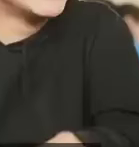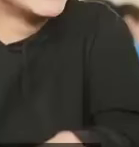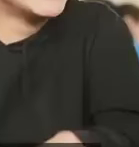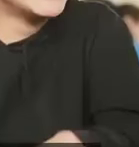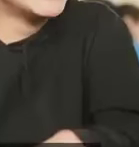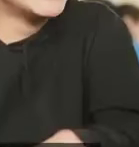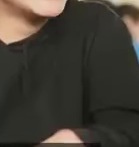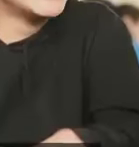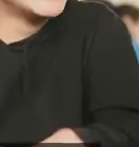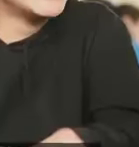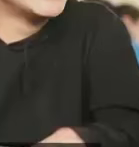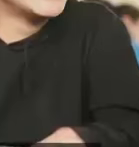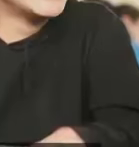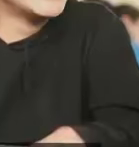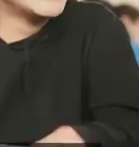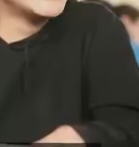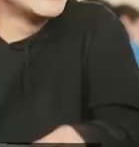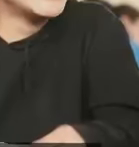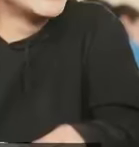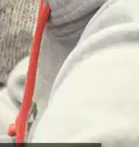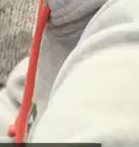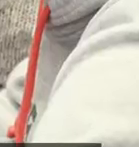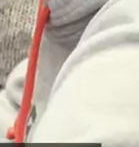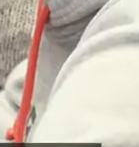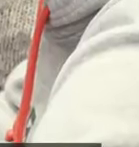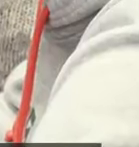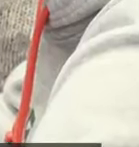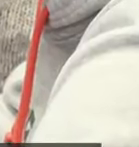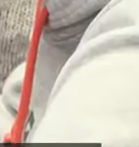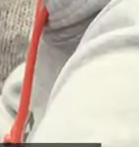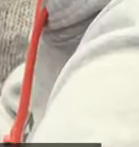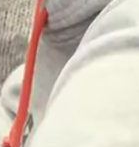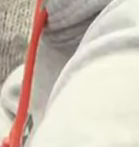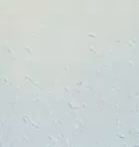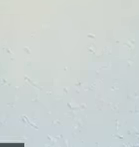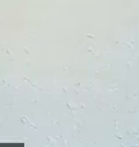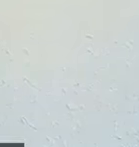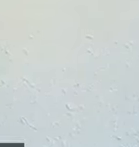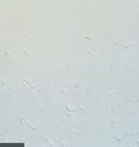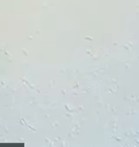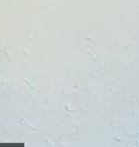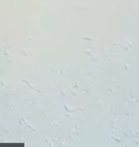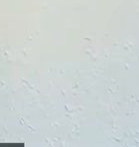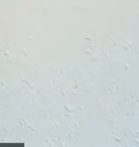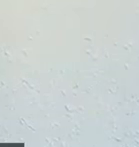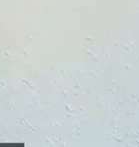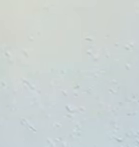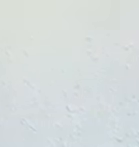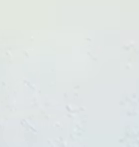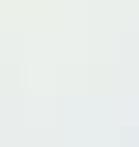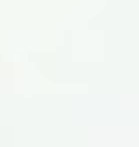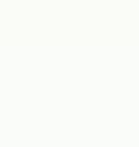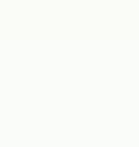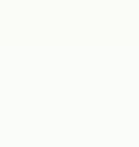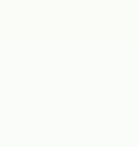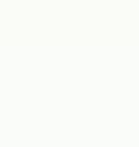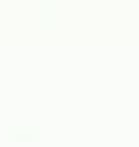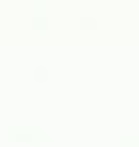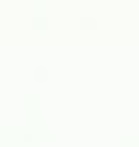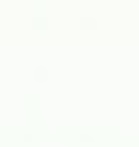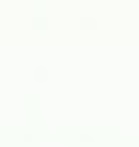internet. Eso nos ayudará a reforzar nuestros conocimientos y competencias. Sigamos aprendiendo en casa.